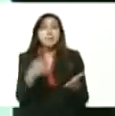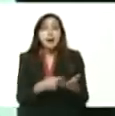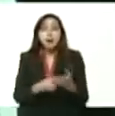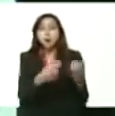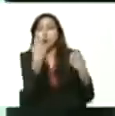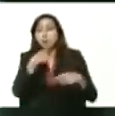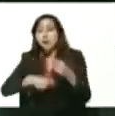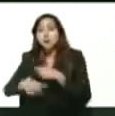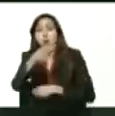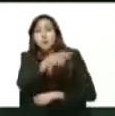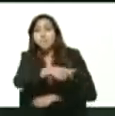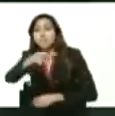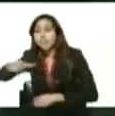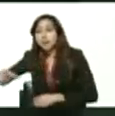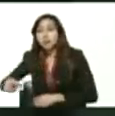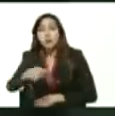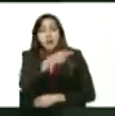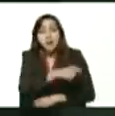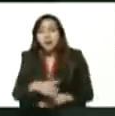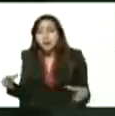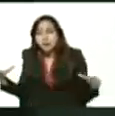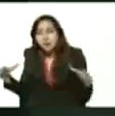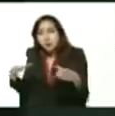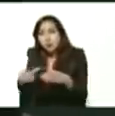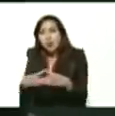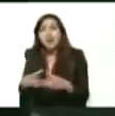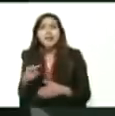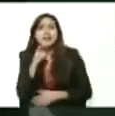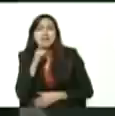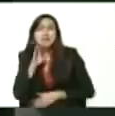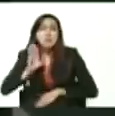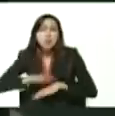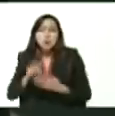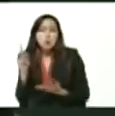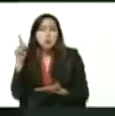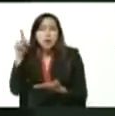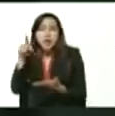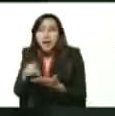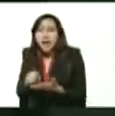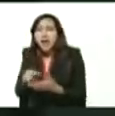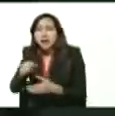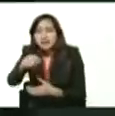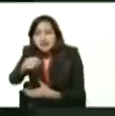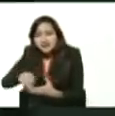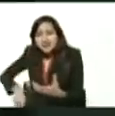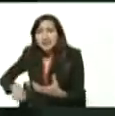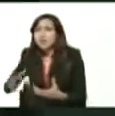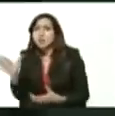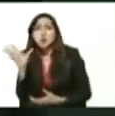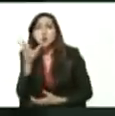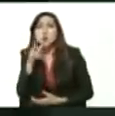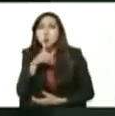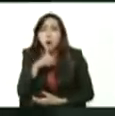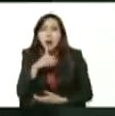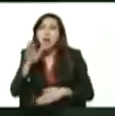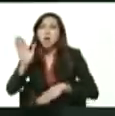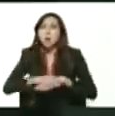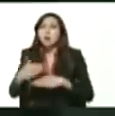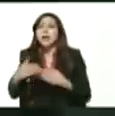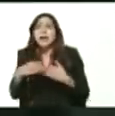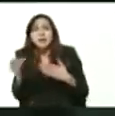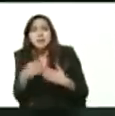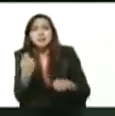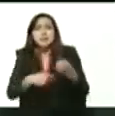decir, estos pequeños comerciantes que tienen dificultades para acceder a un punto de venta porque cuesta, se lo venden en divisa